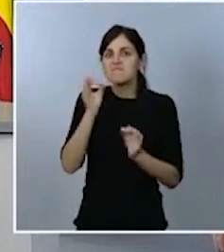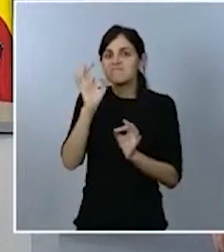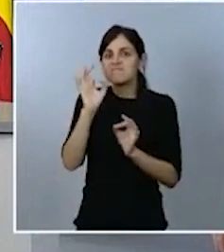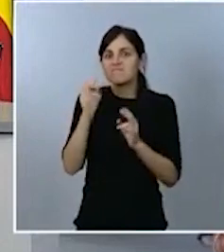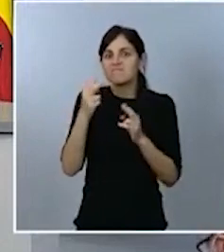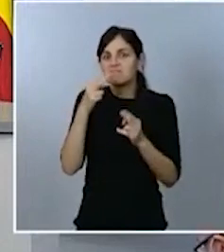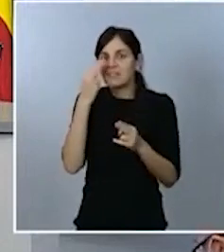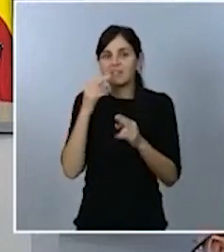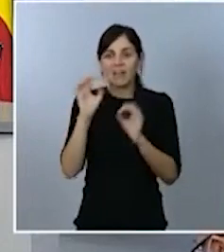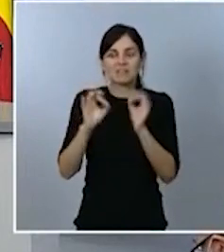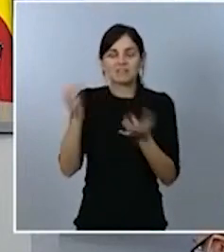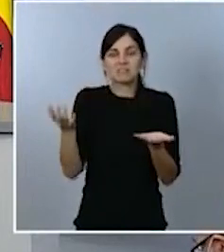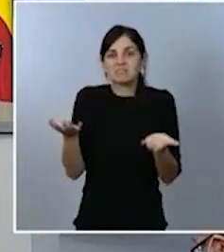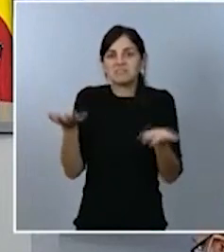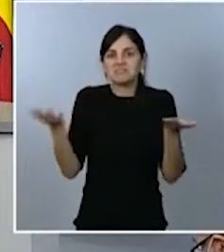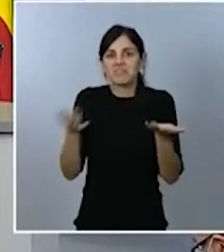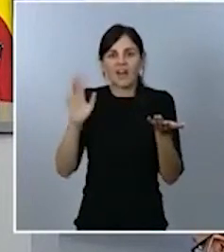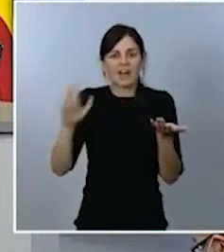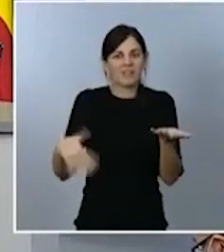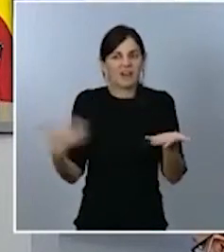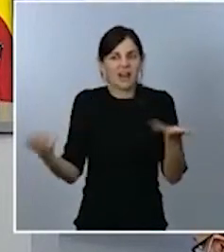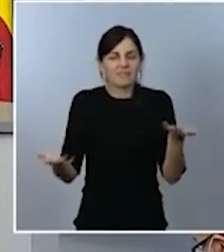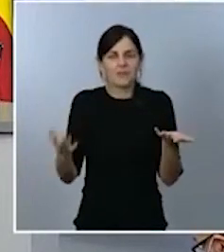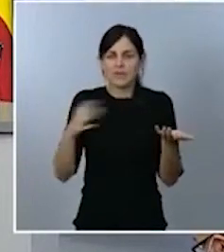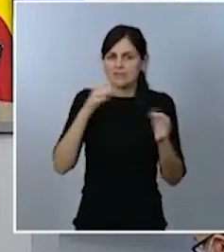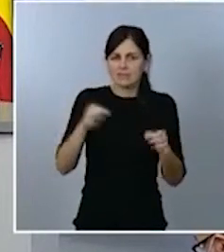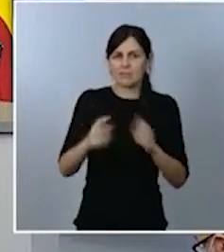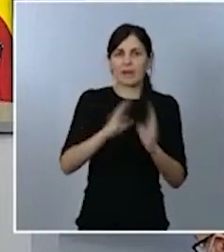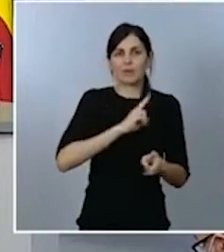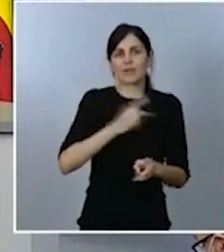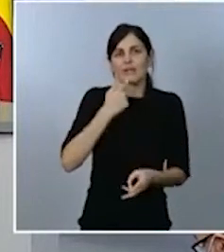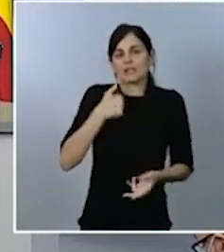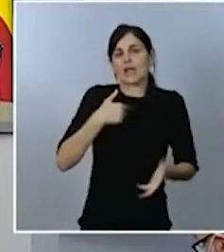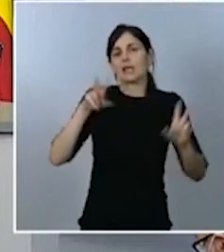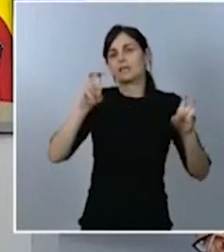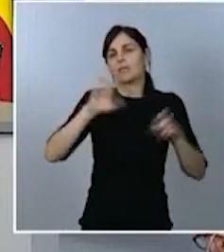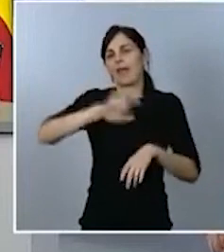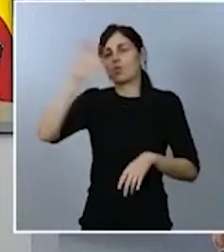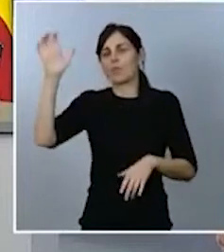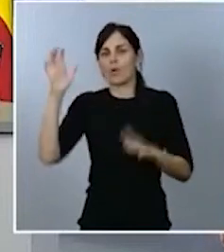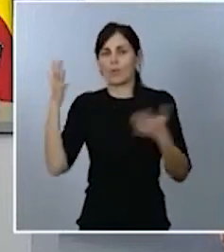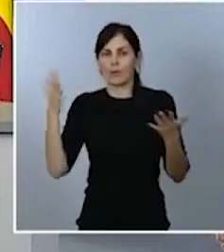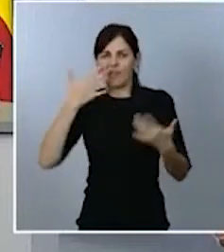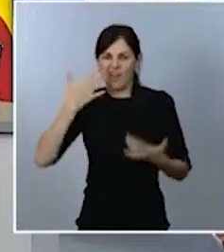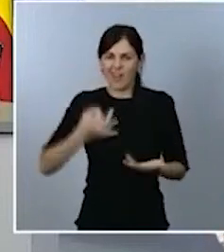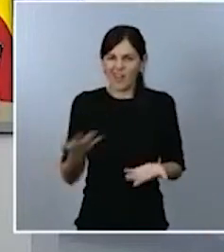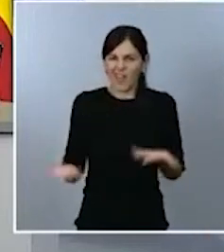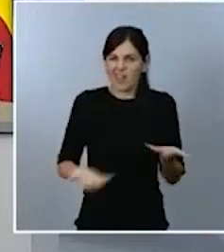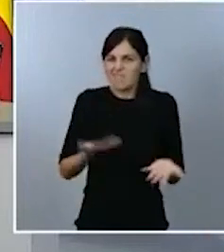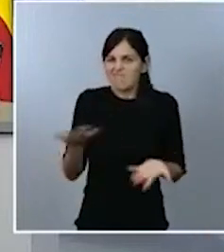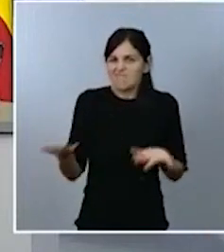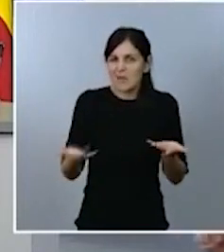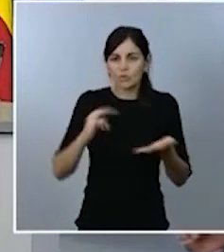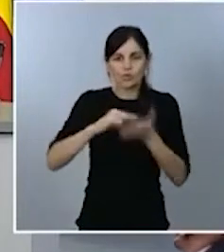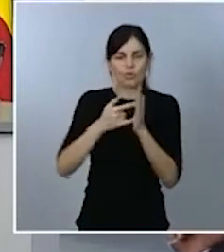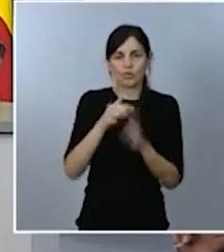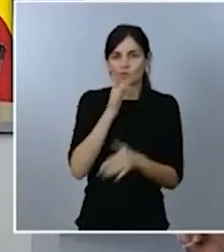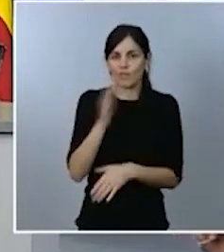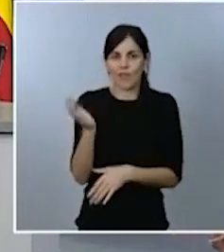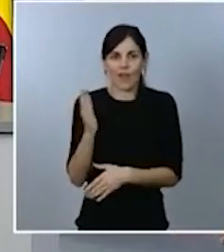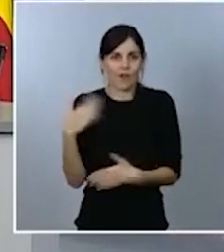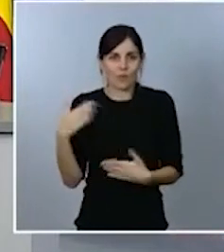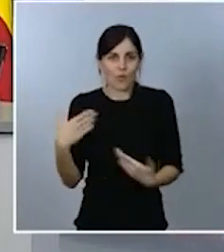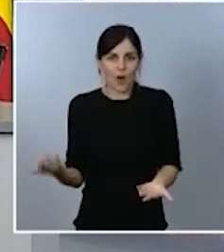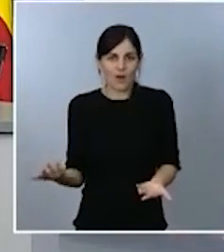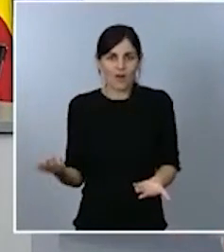terminamos de ver a qué los ministros van diciendo siempre que muy pronto habrá alguna solución, pero son los ciudadanos los que siguen padeciendo. Quería